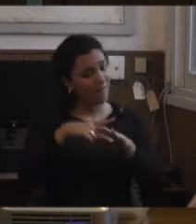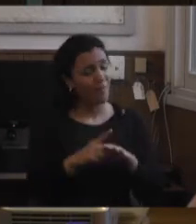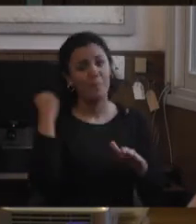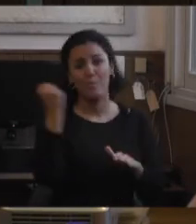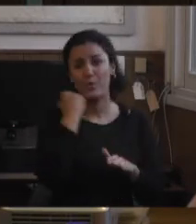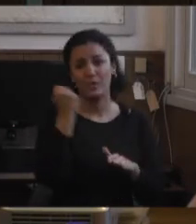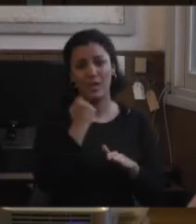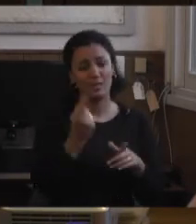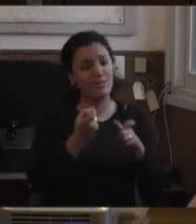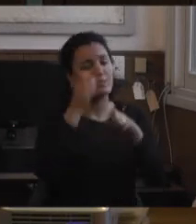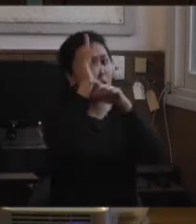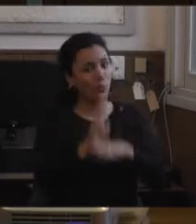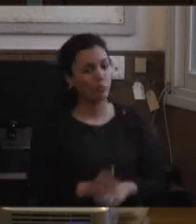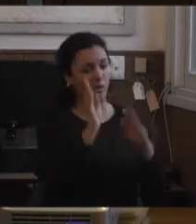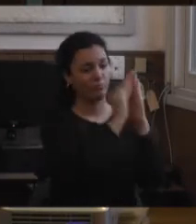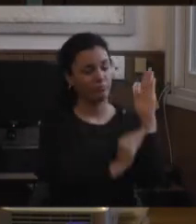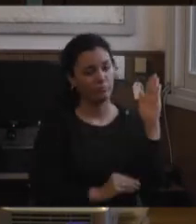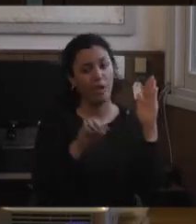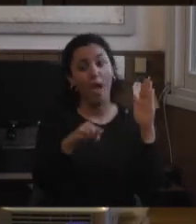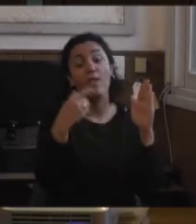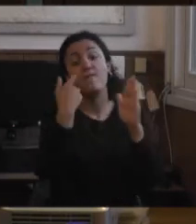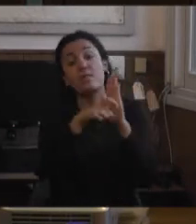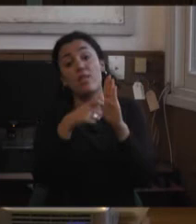Acá pasaba un video, pero vamos a seguir adelante.